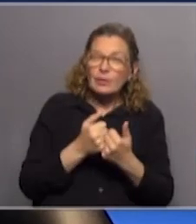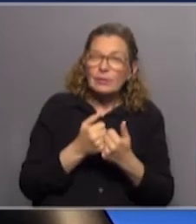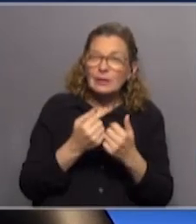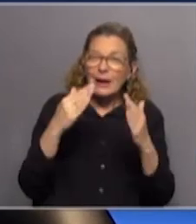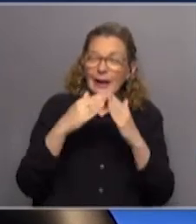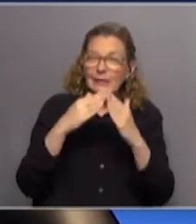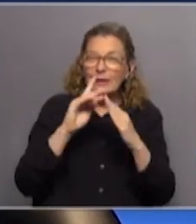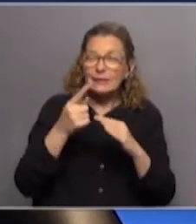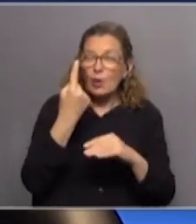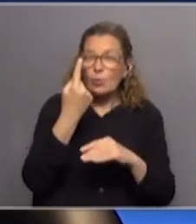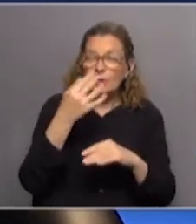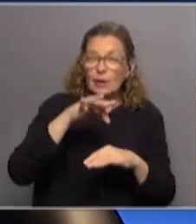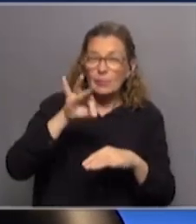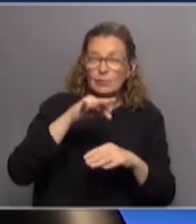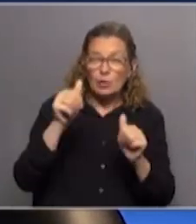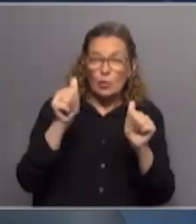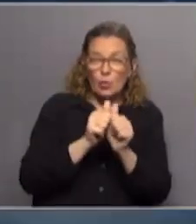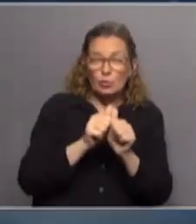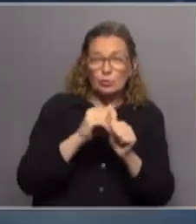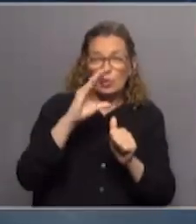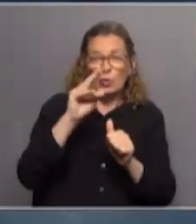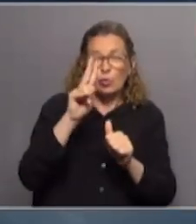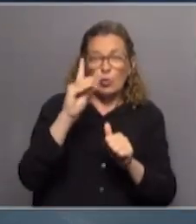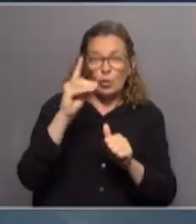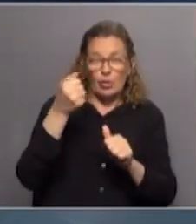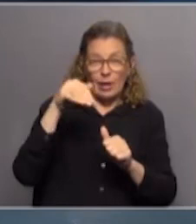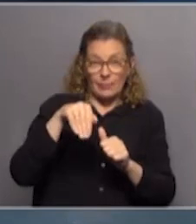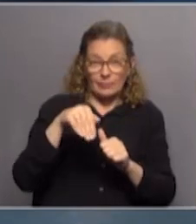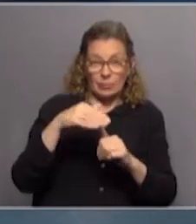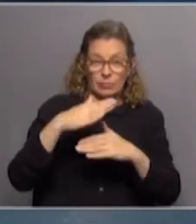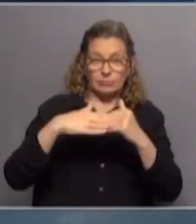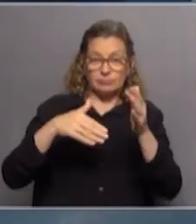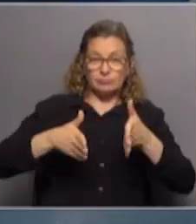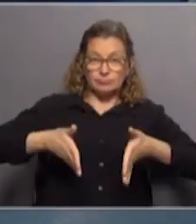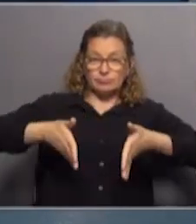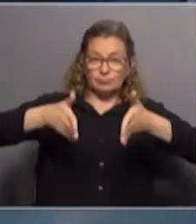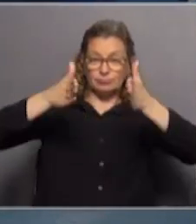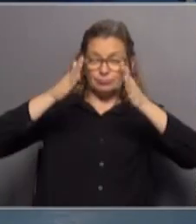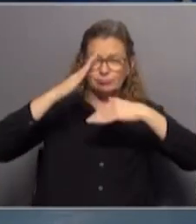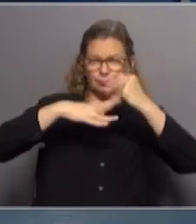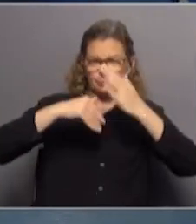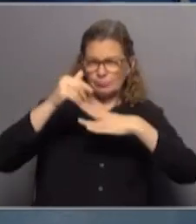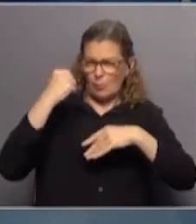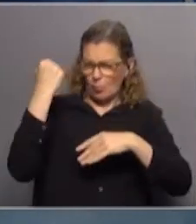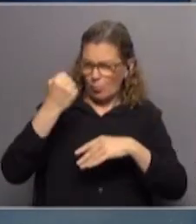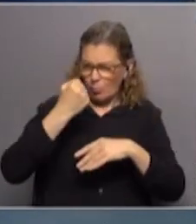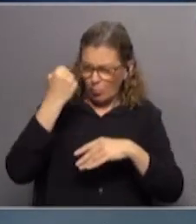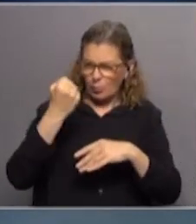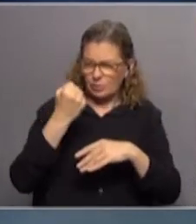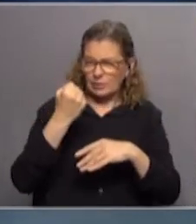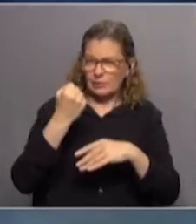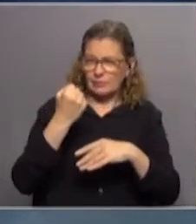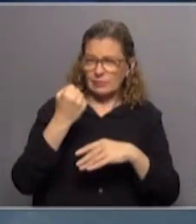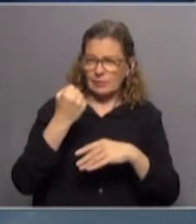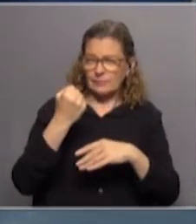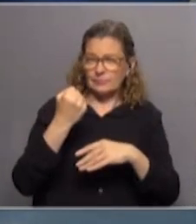única mutual de Montevideo junto a CUDAM que está en Colón con infraestructura importante en la